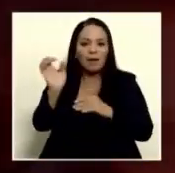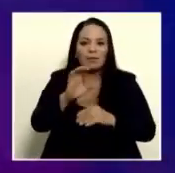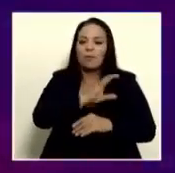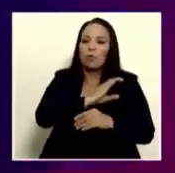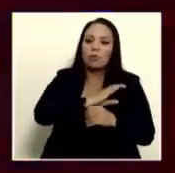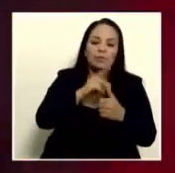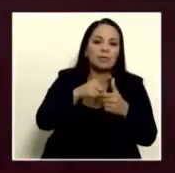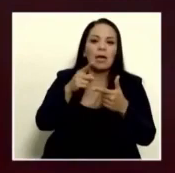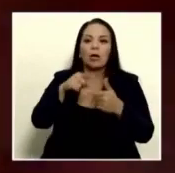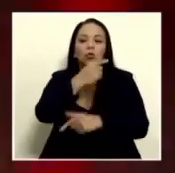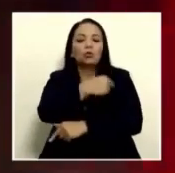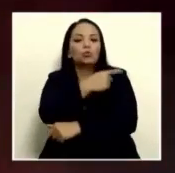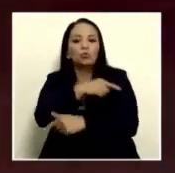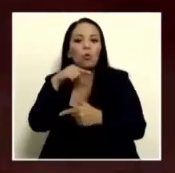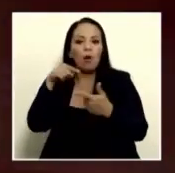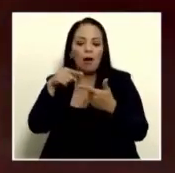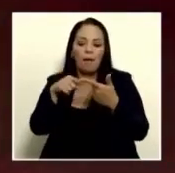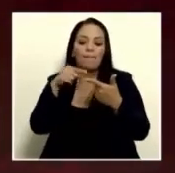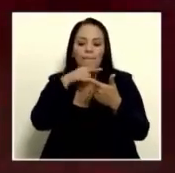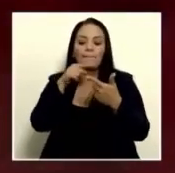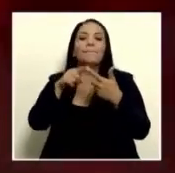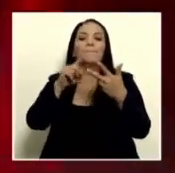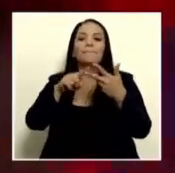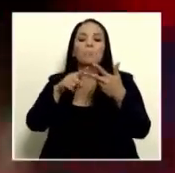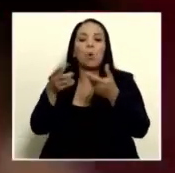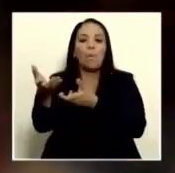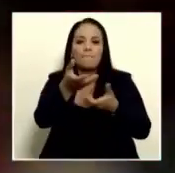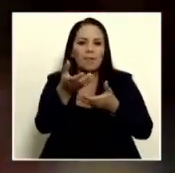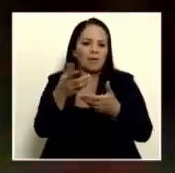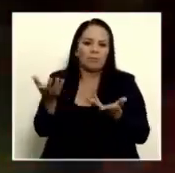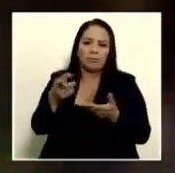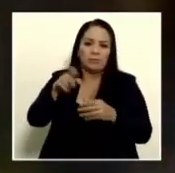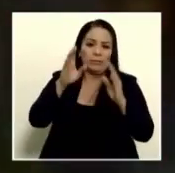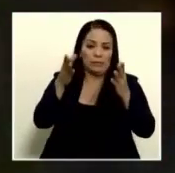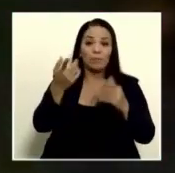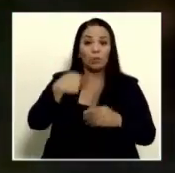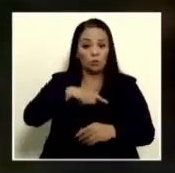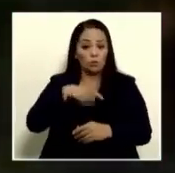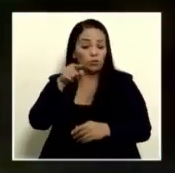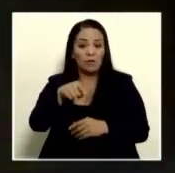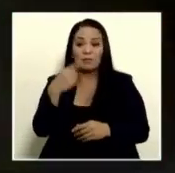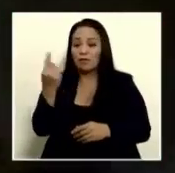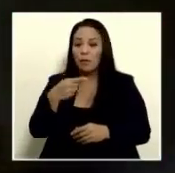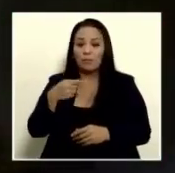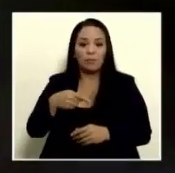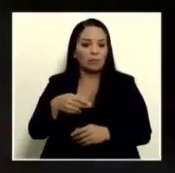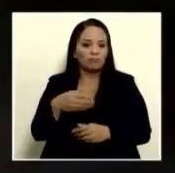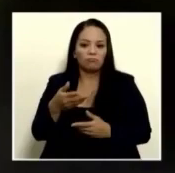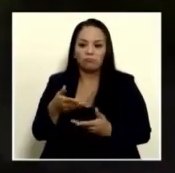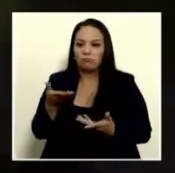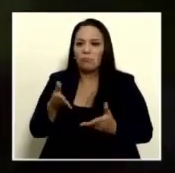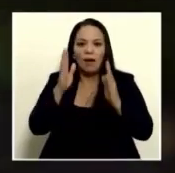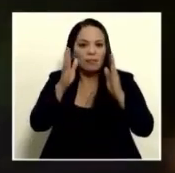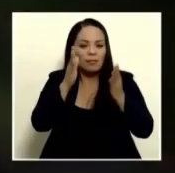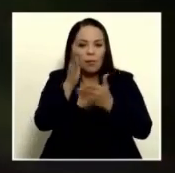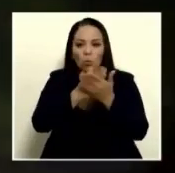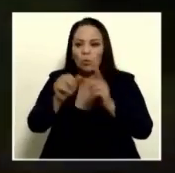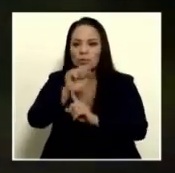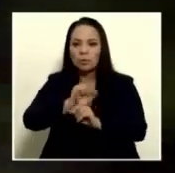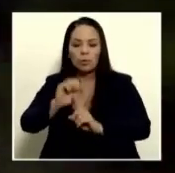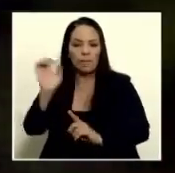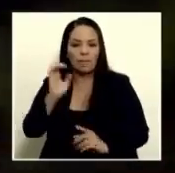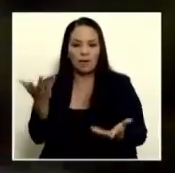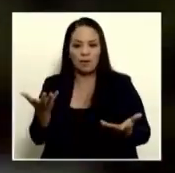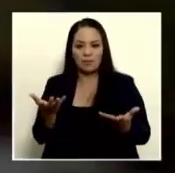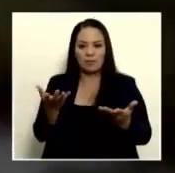policía, Cruz Roja o bomberos. Nosotros constantemente también en esa zona estamos atendiendo situaciones de emergencia y ante hechos